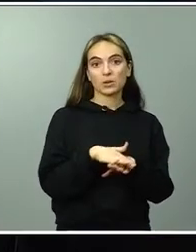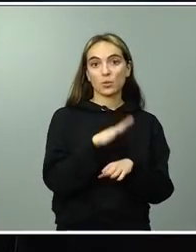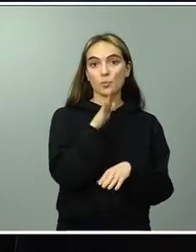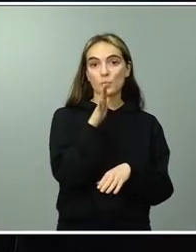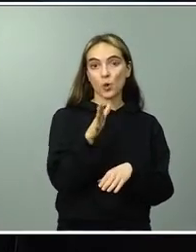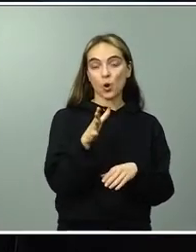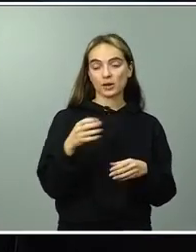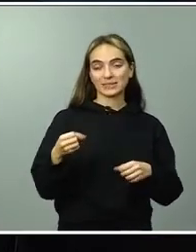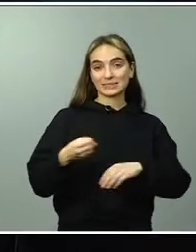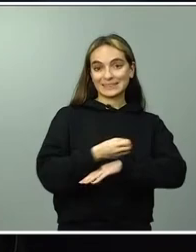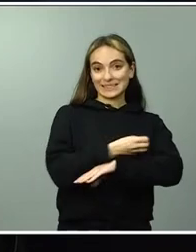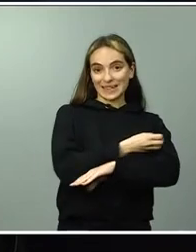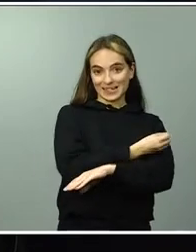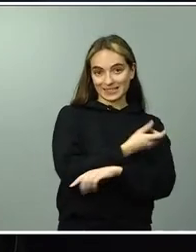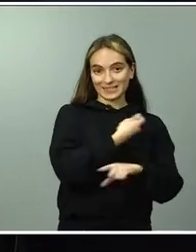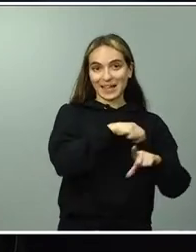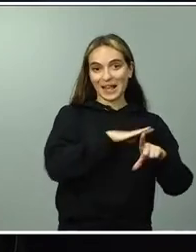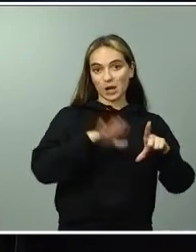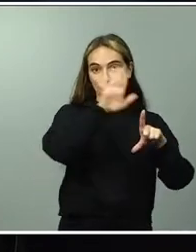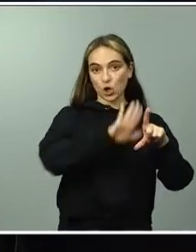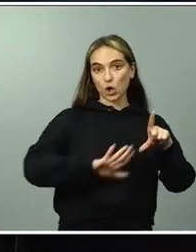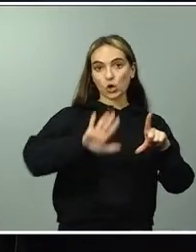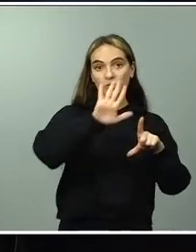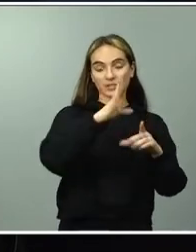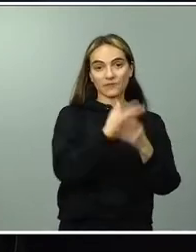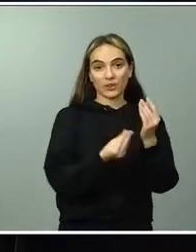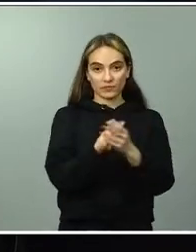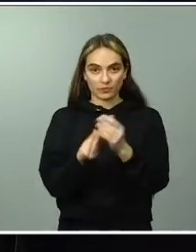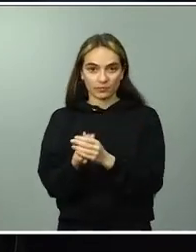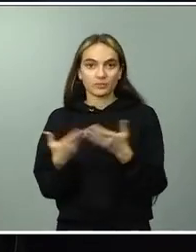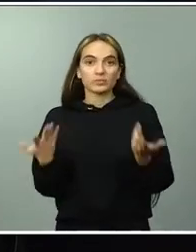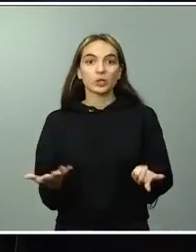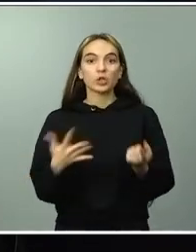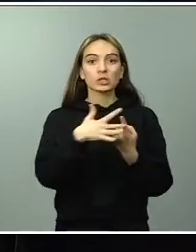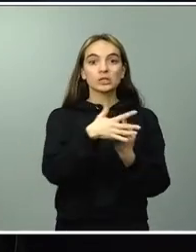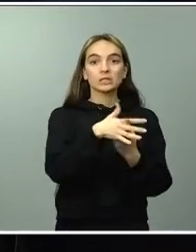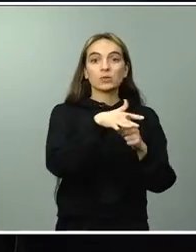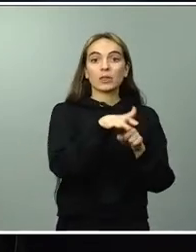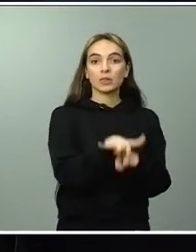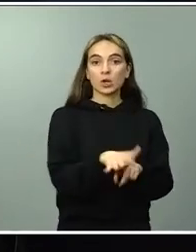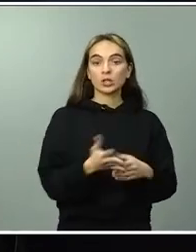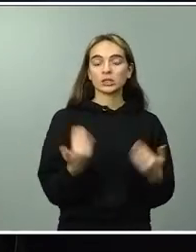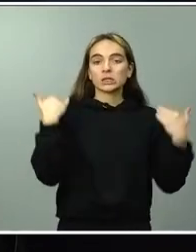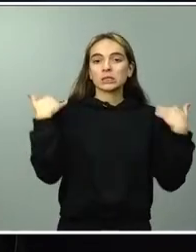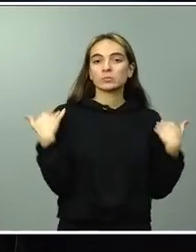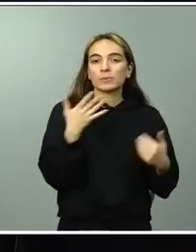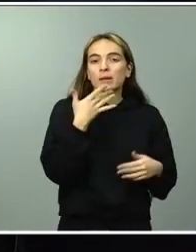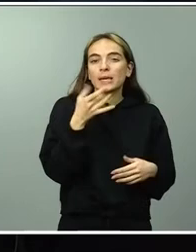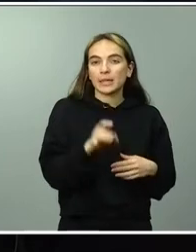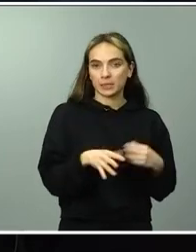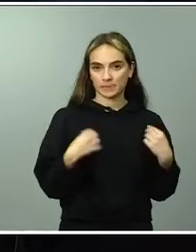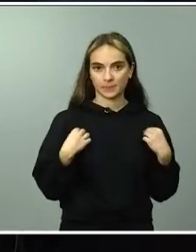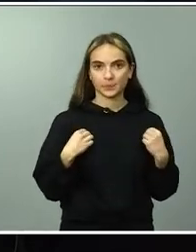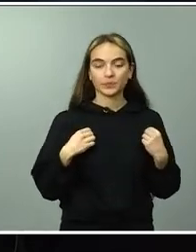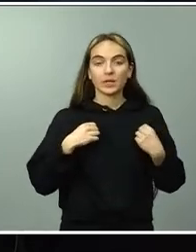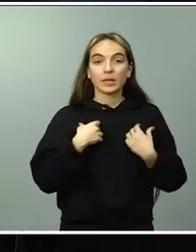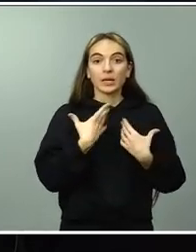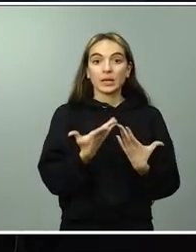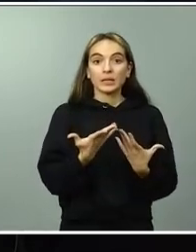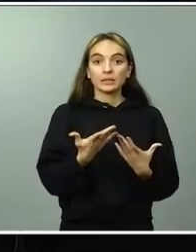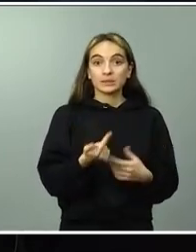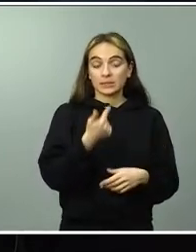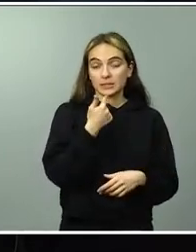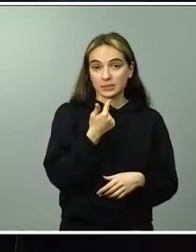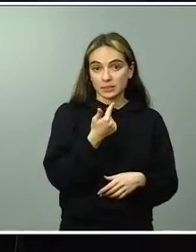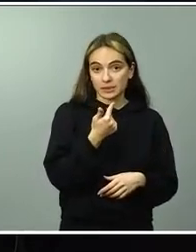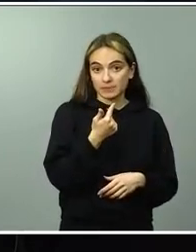Asturias y dijo que ante esa situación había que depurar responsabilidades porque después de admitir que se han equivocado con la ley del solo si es